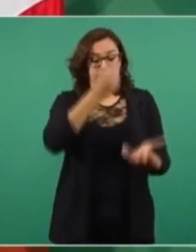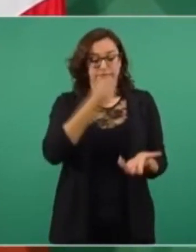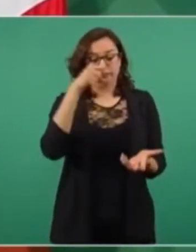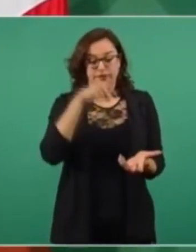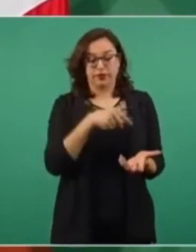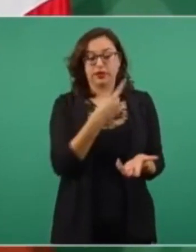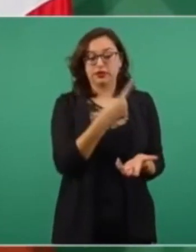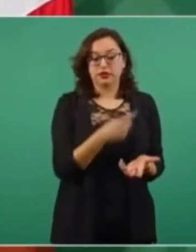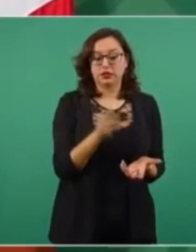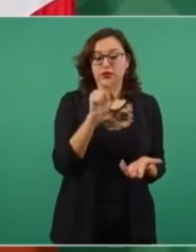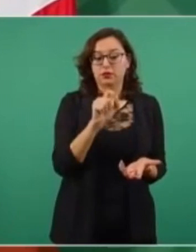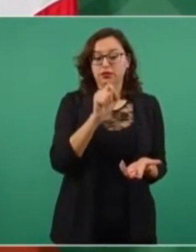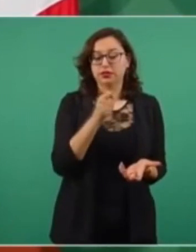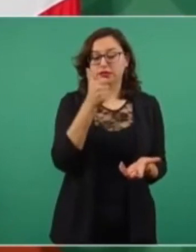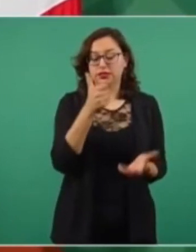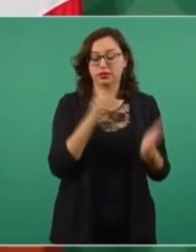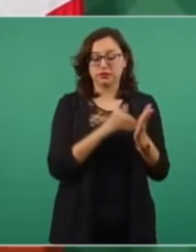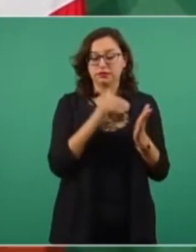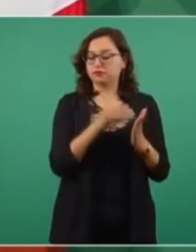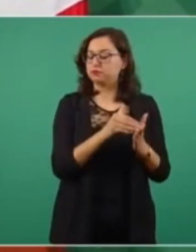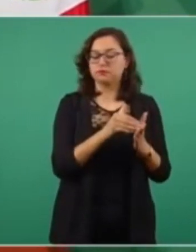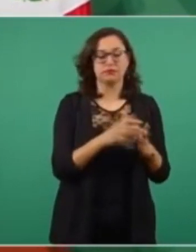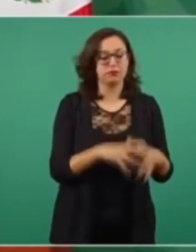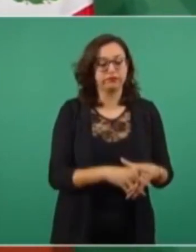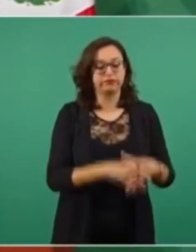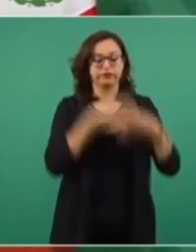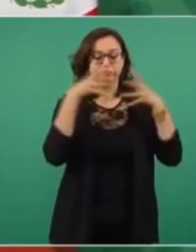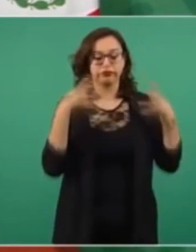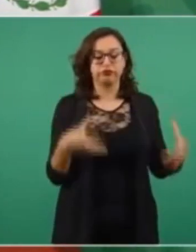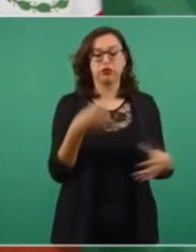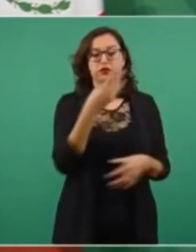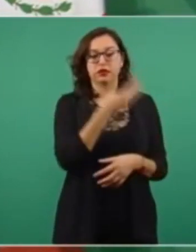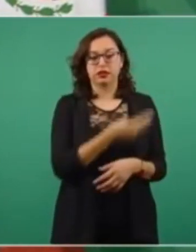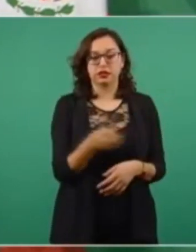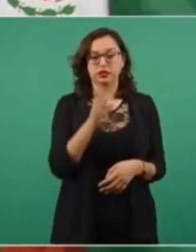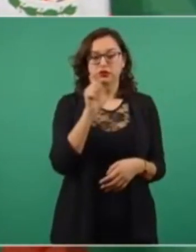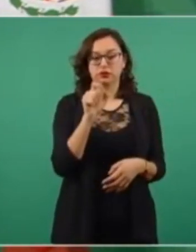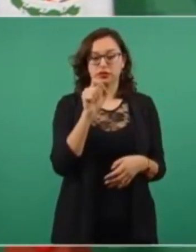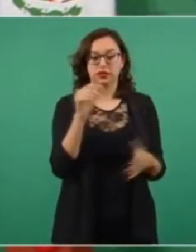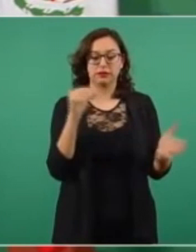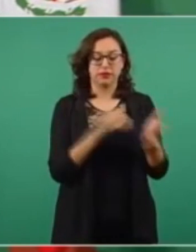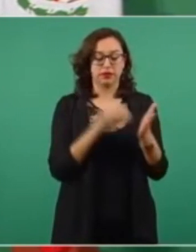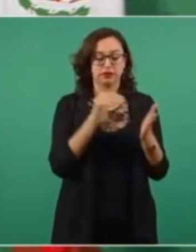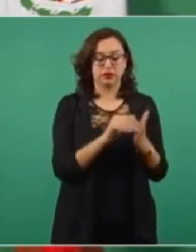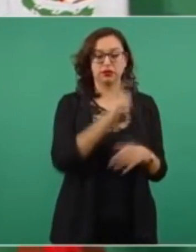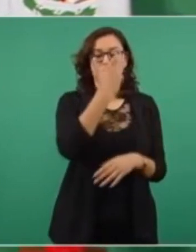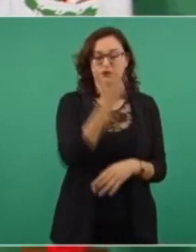millones a 320 mil millones de pesos para